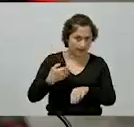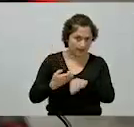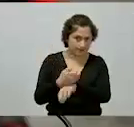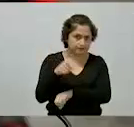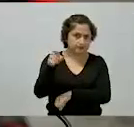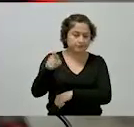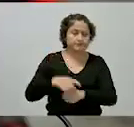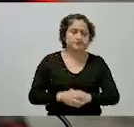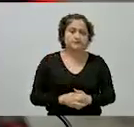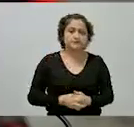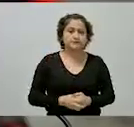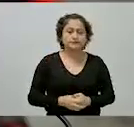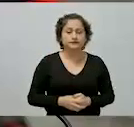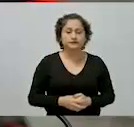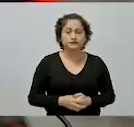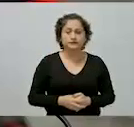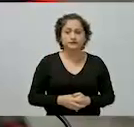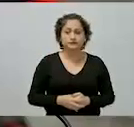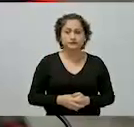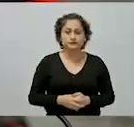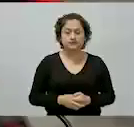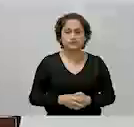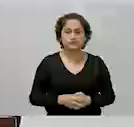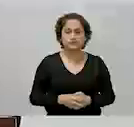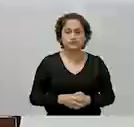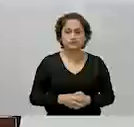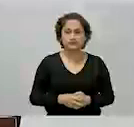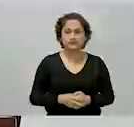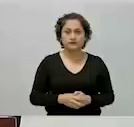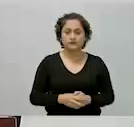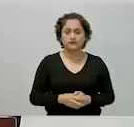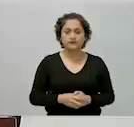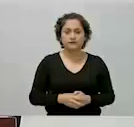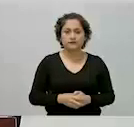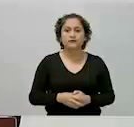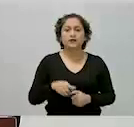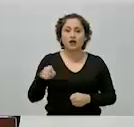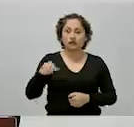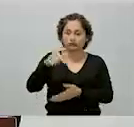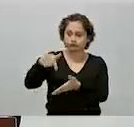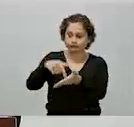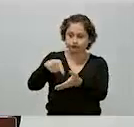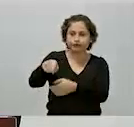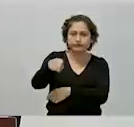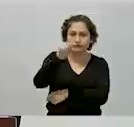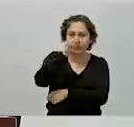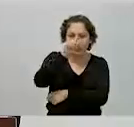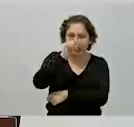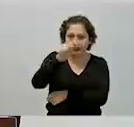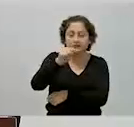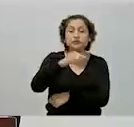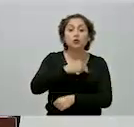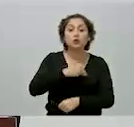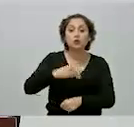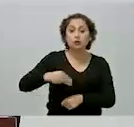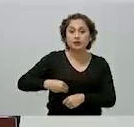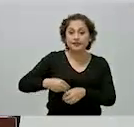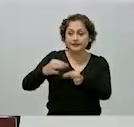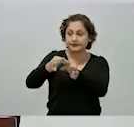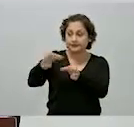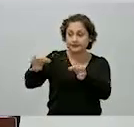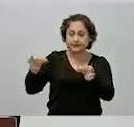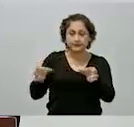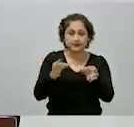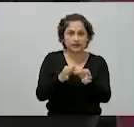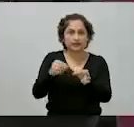Guadalajara y Jalisco y otros municipios de la zona